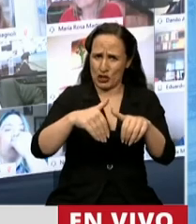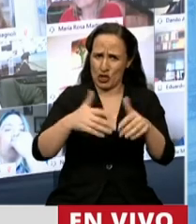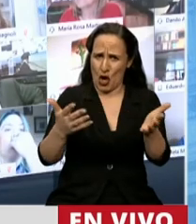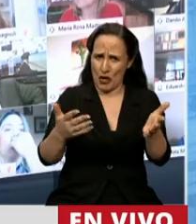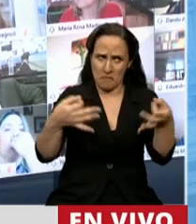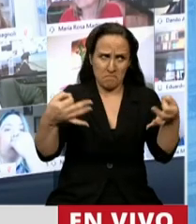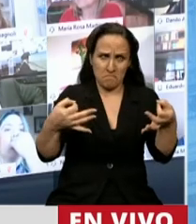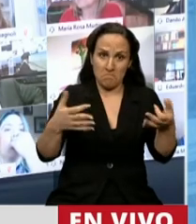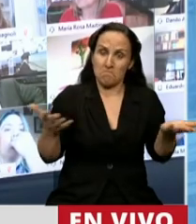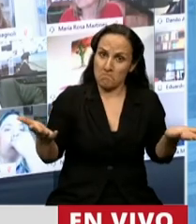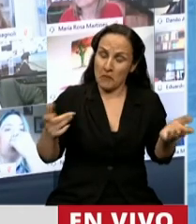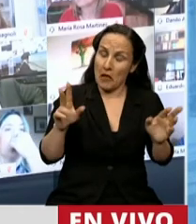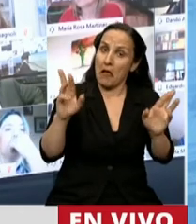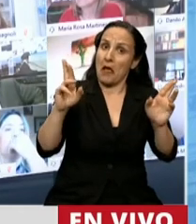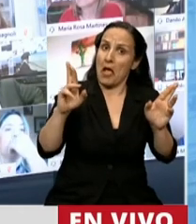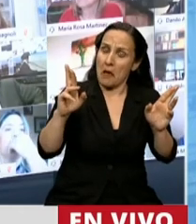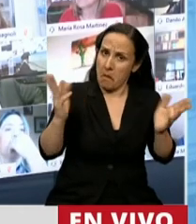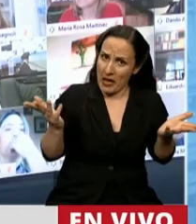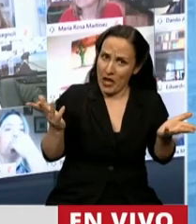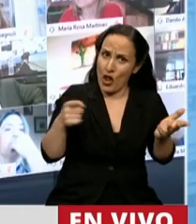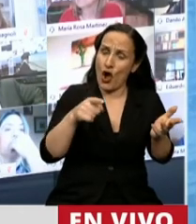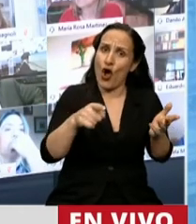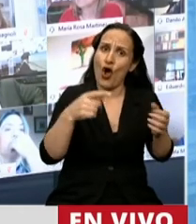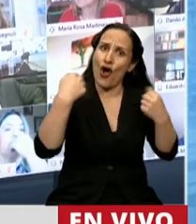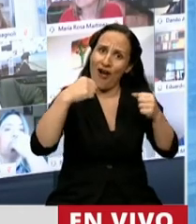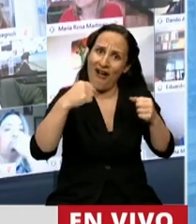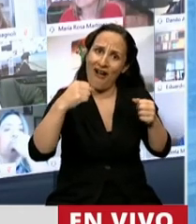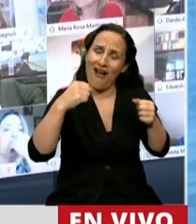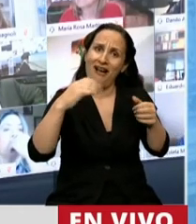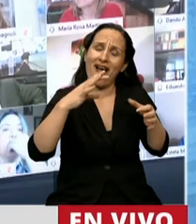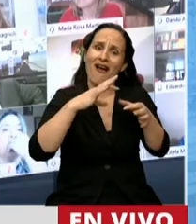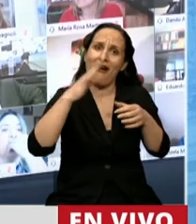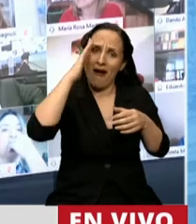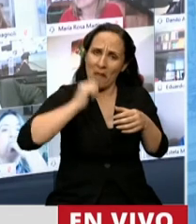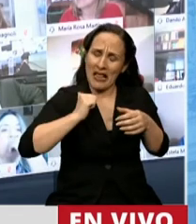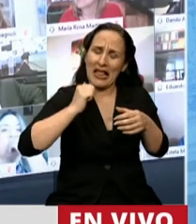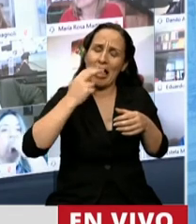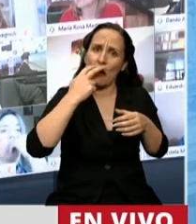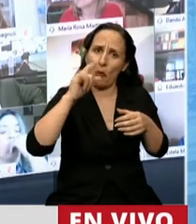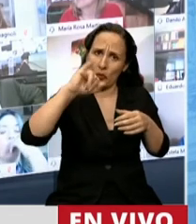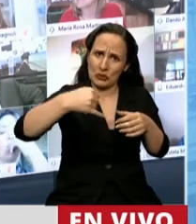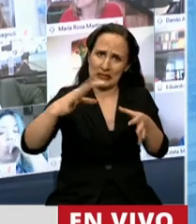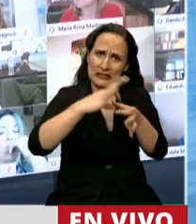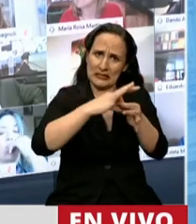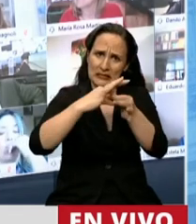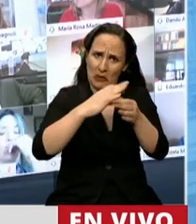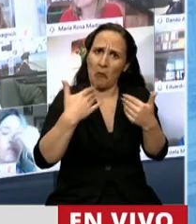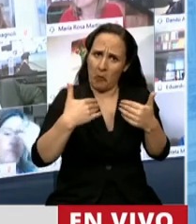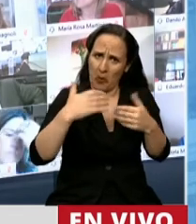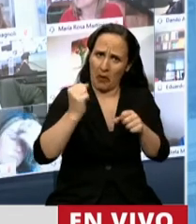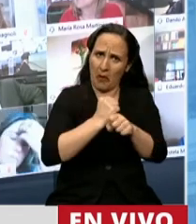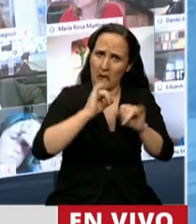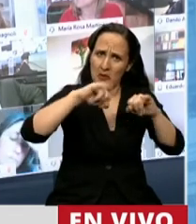abrigo la expectativa de que esos ejercicios con Bolivia, con las Fuerzas Armadas Bolivianas, se realice y se